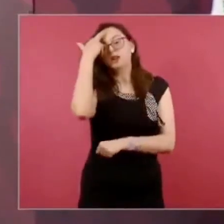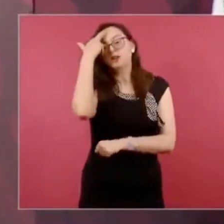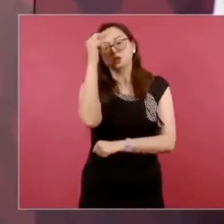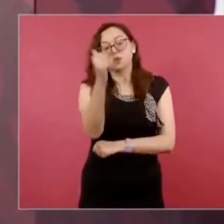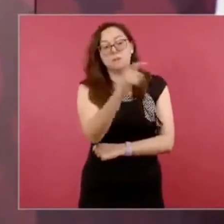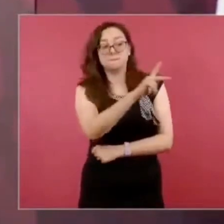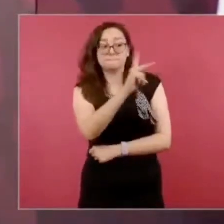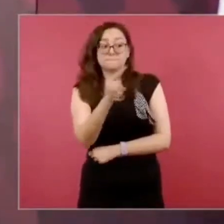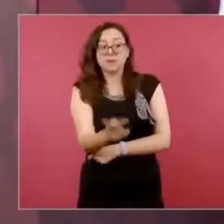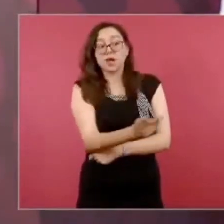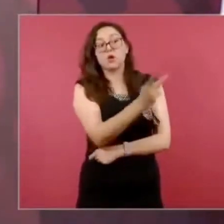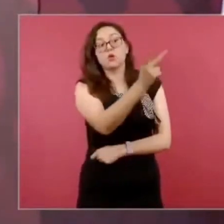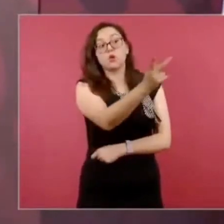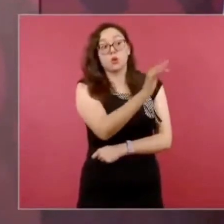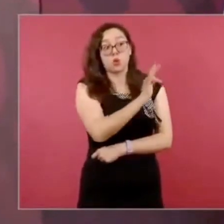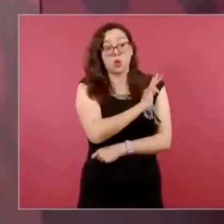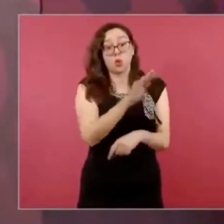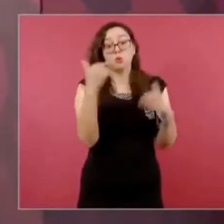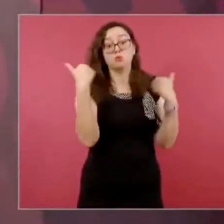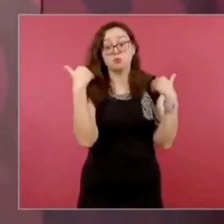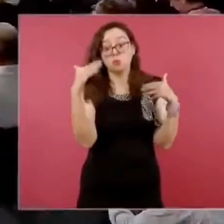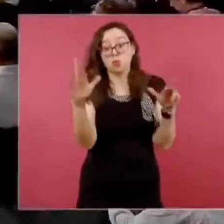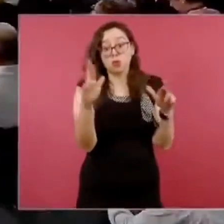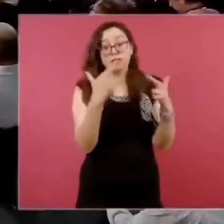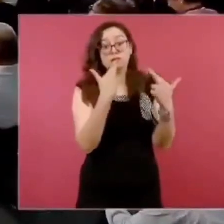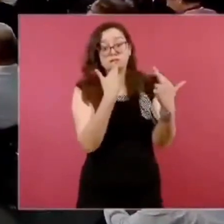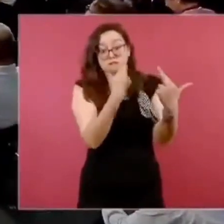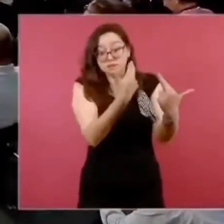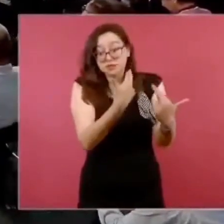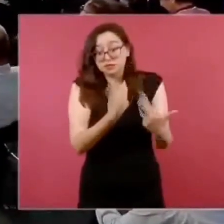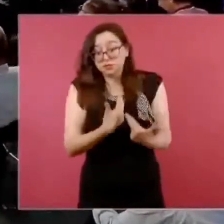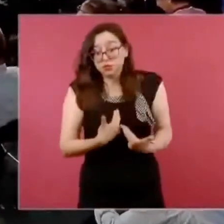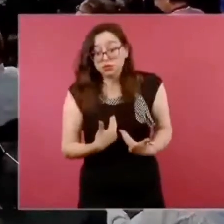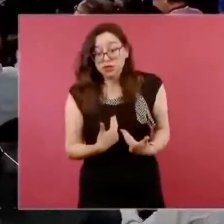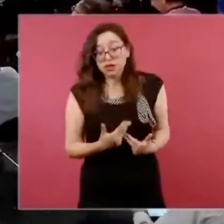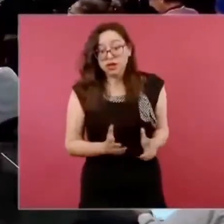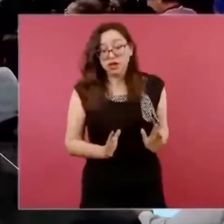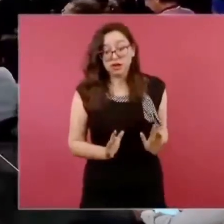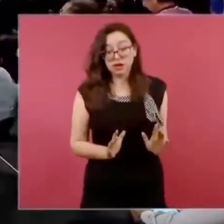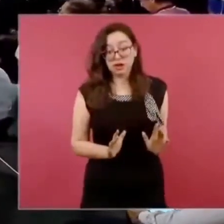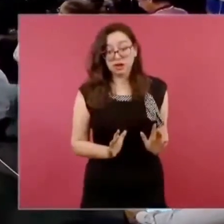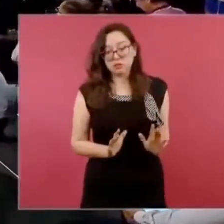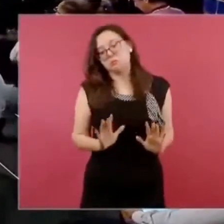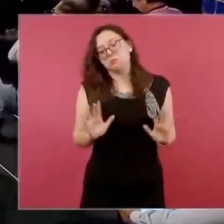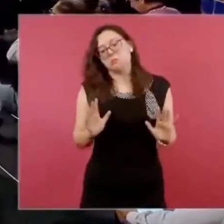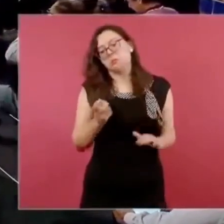nada más, pero